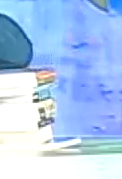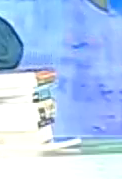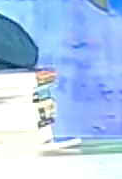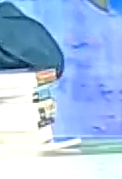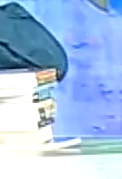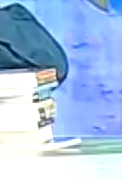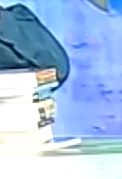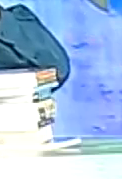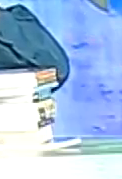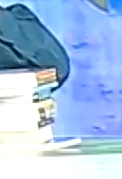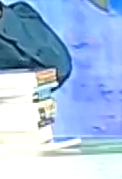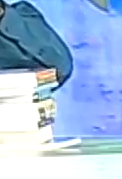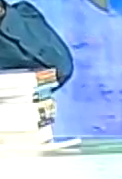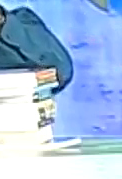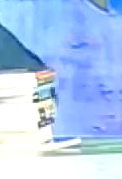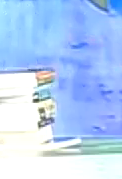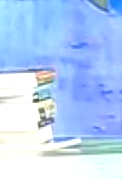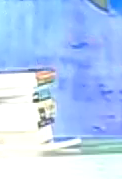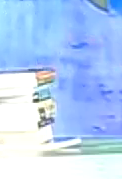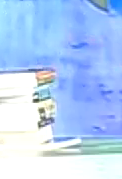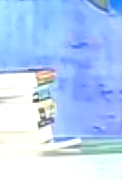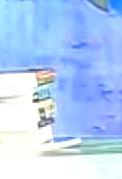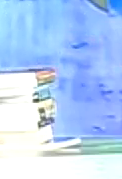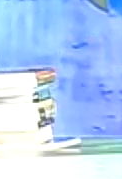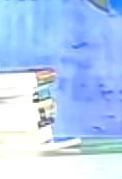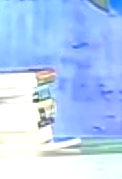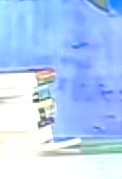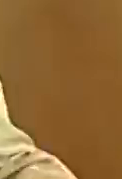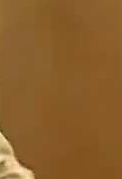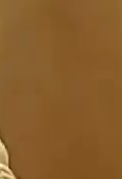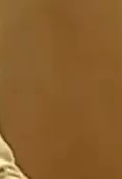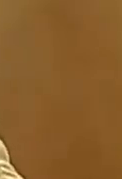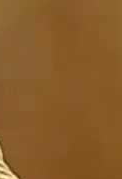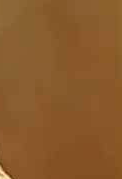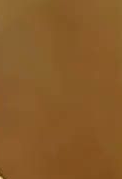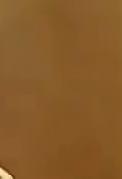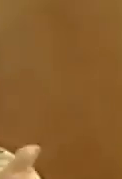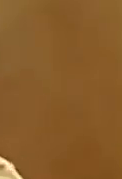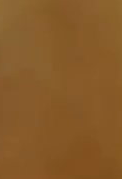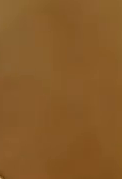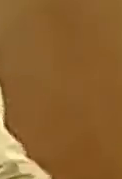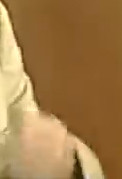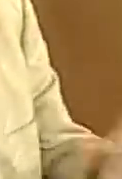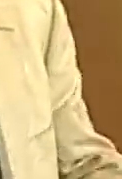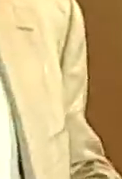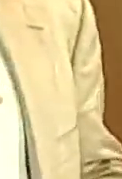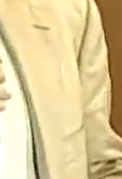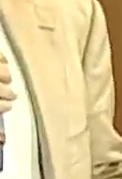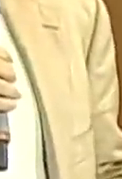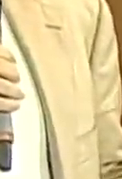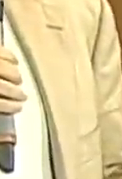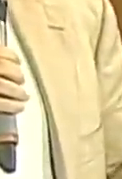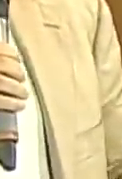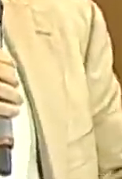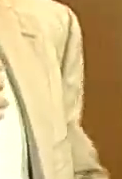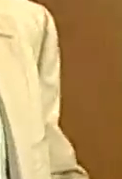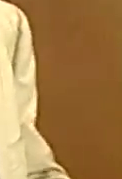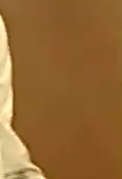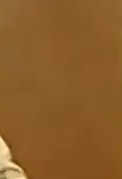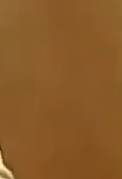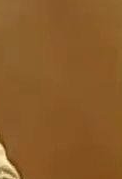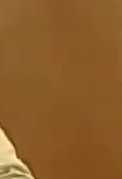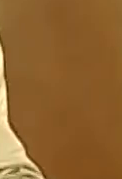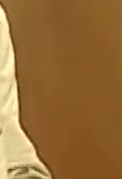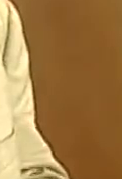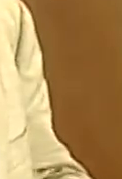Venezuela y por otra parte ganamos y por otra parte pues sí bueno tengo que decir que a pesar de ser de llevar 20